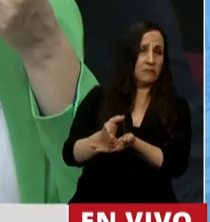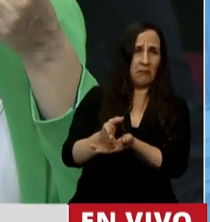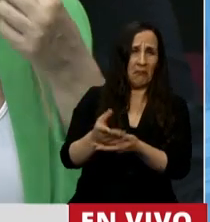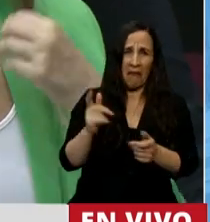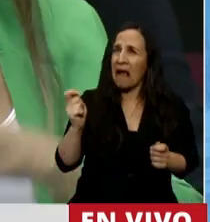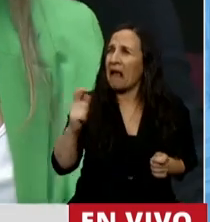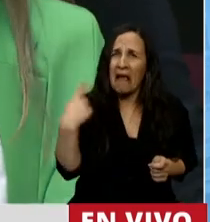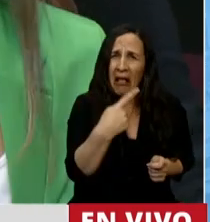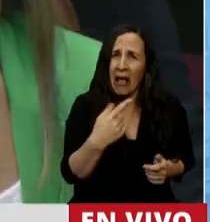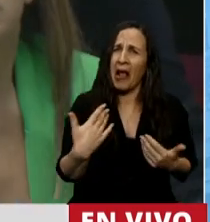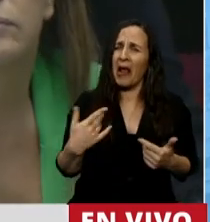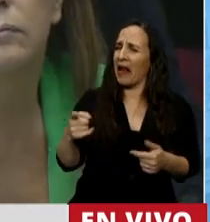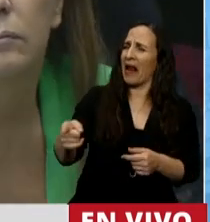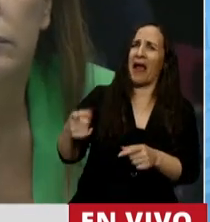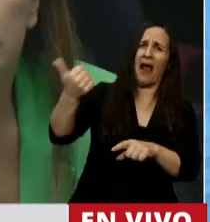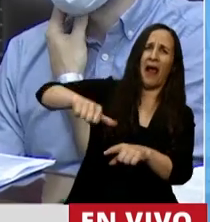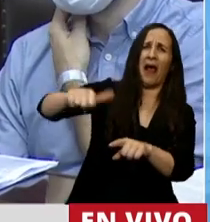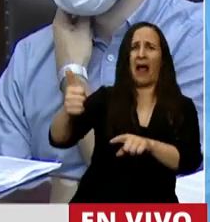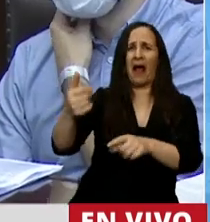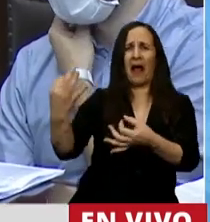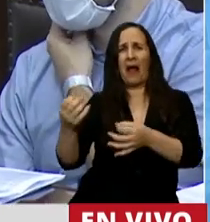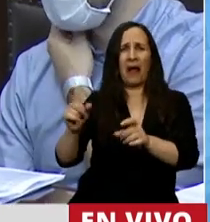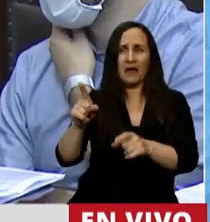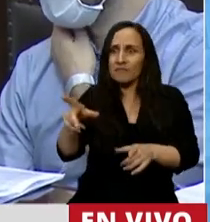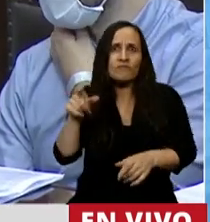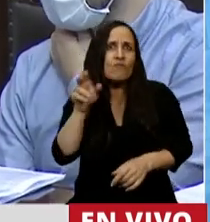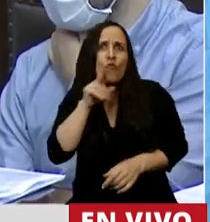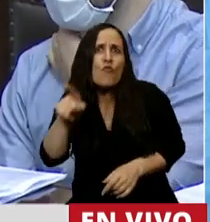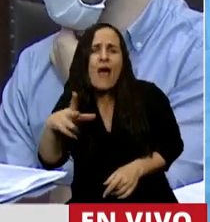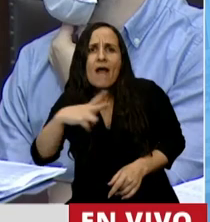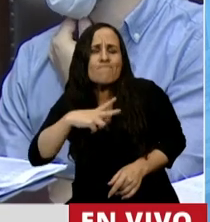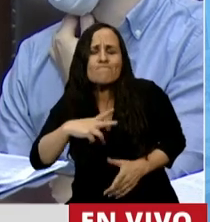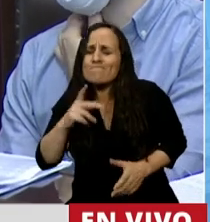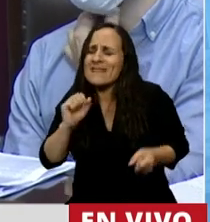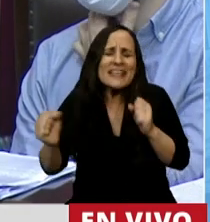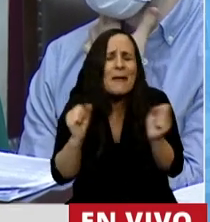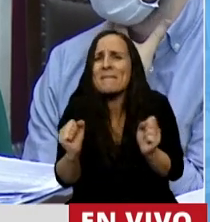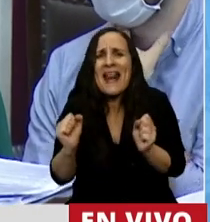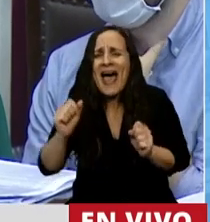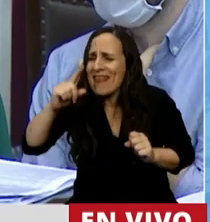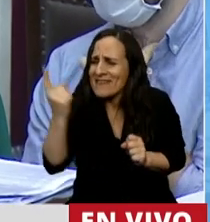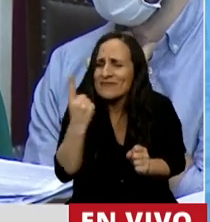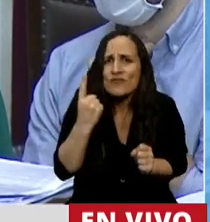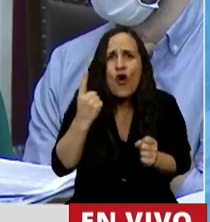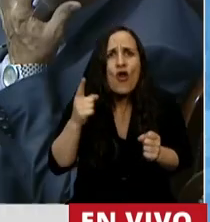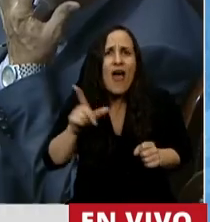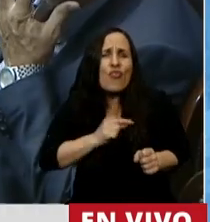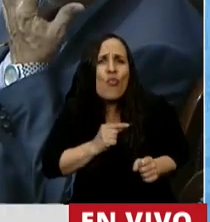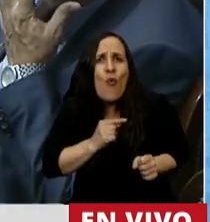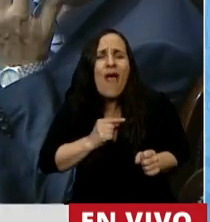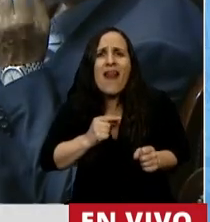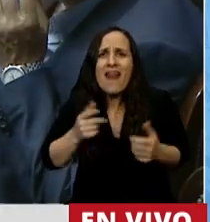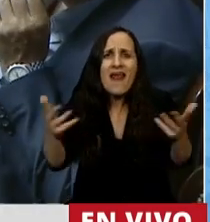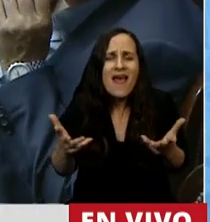moral para condenar a una mujer que en su íntimidad, en su desesperación, en su soledad o en su dolor